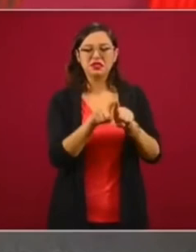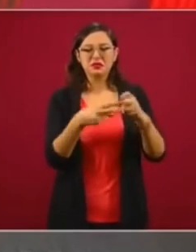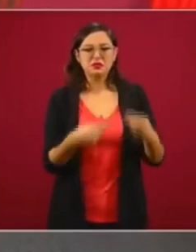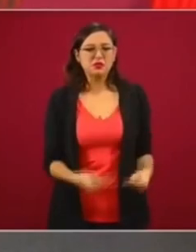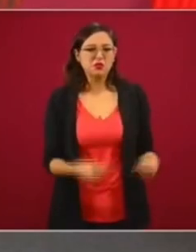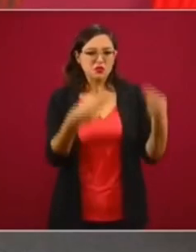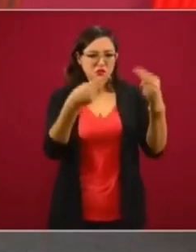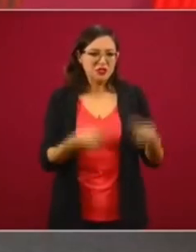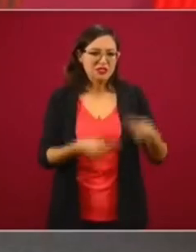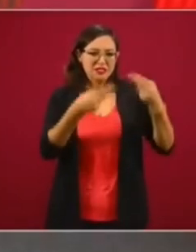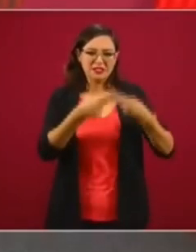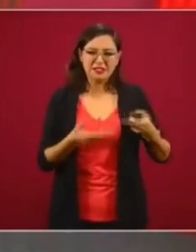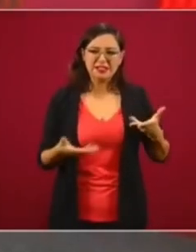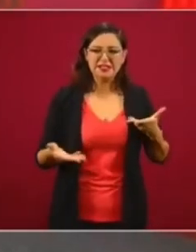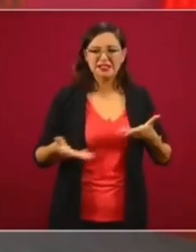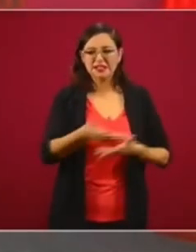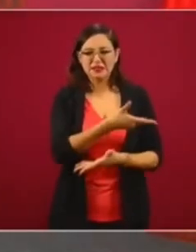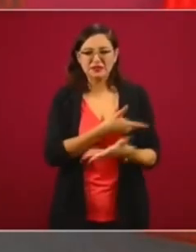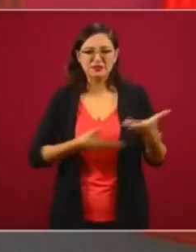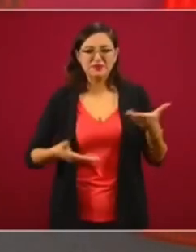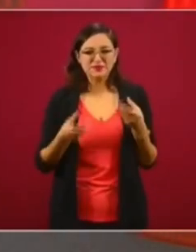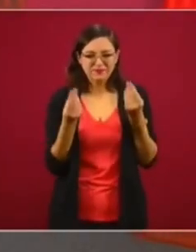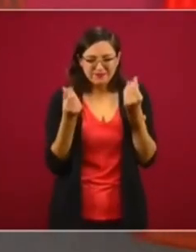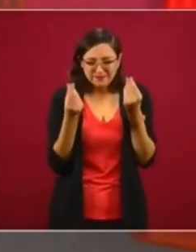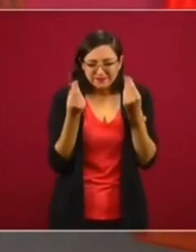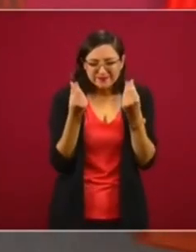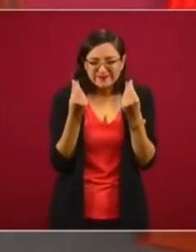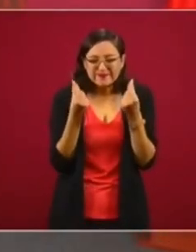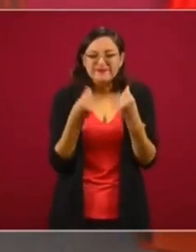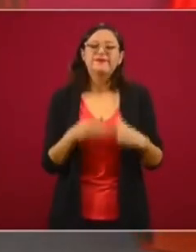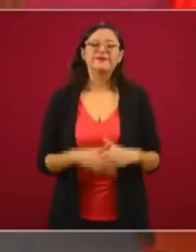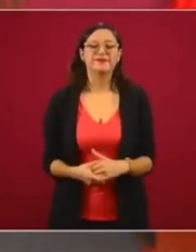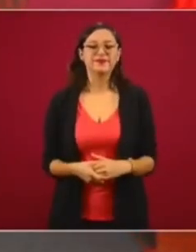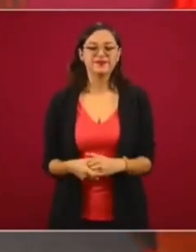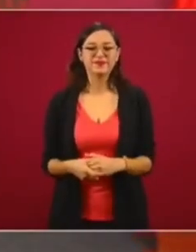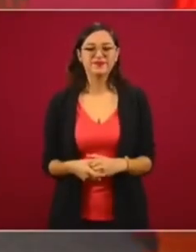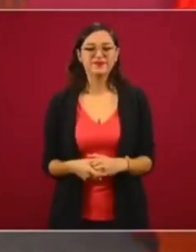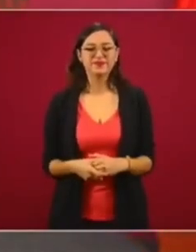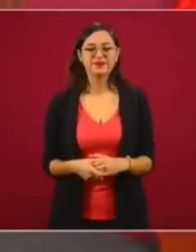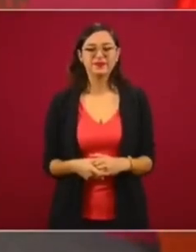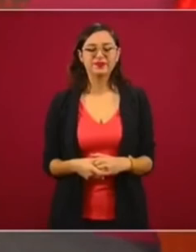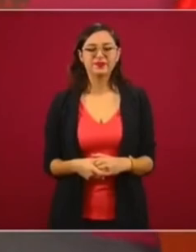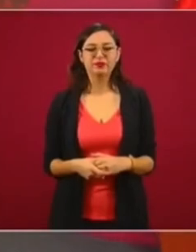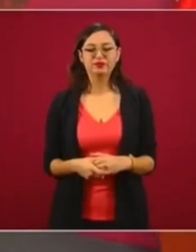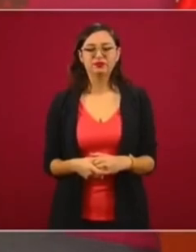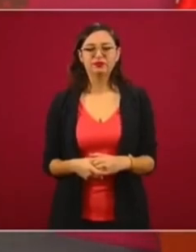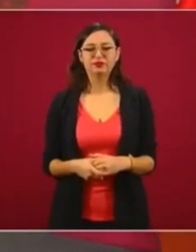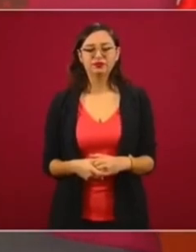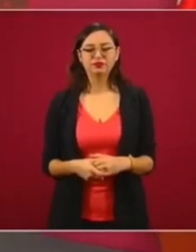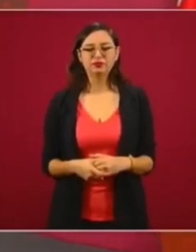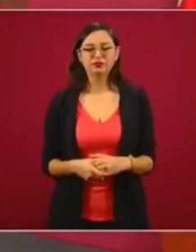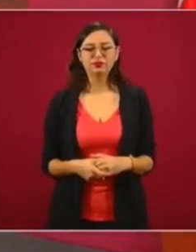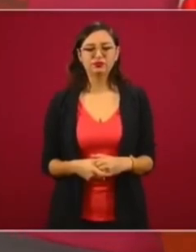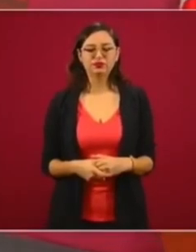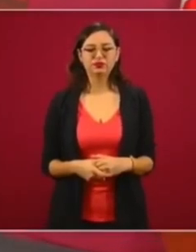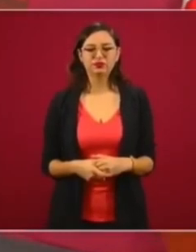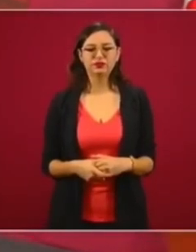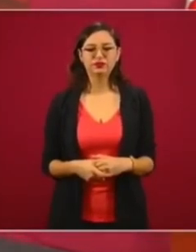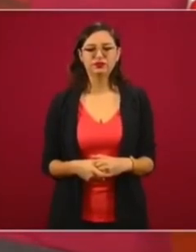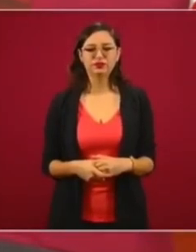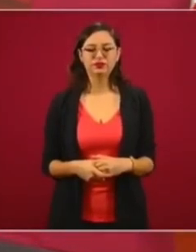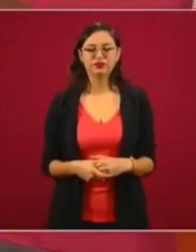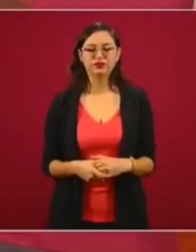con los billullos. Carlos Salinas de vender una